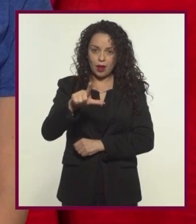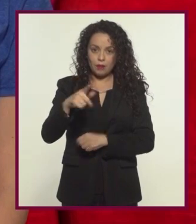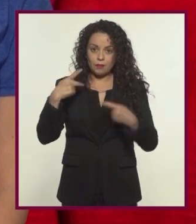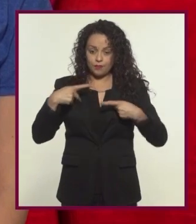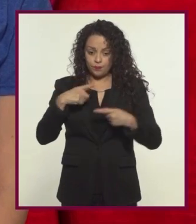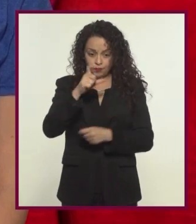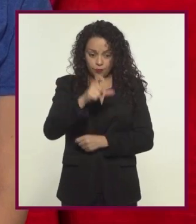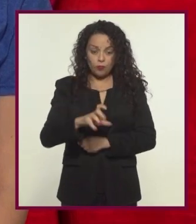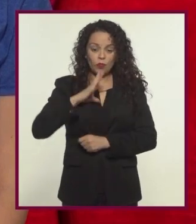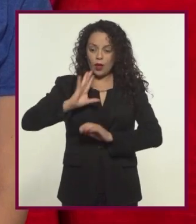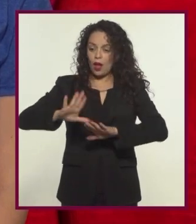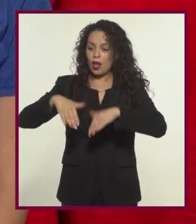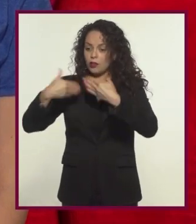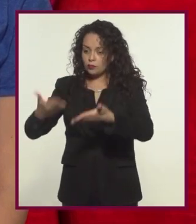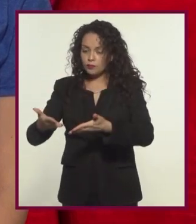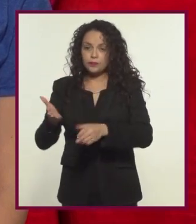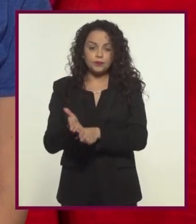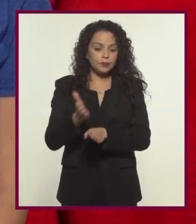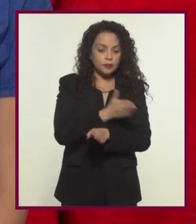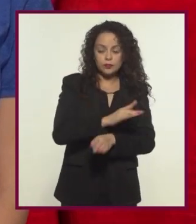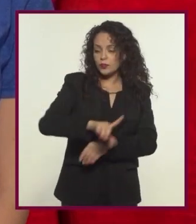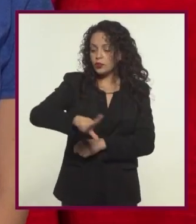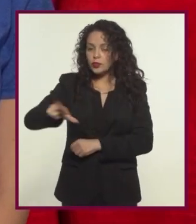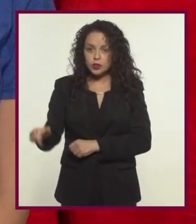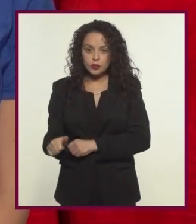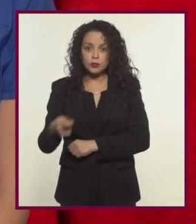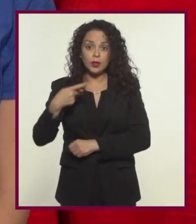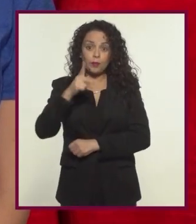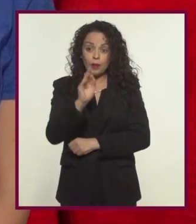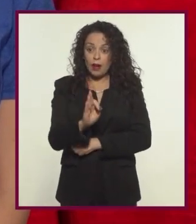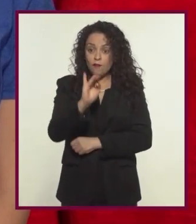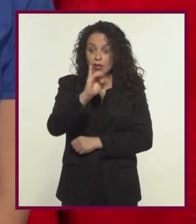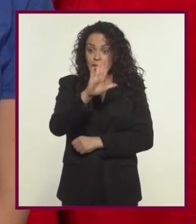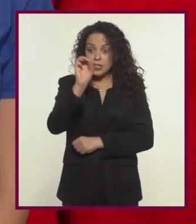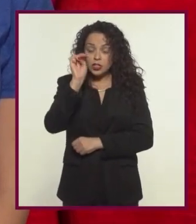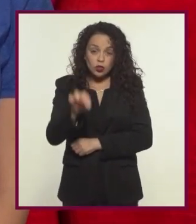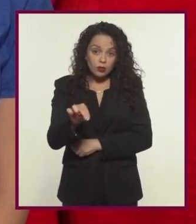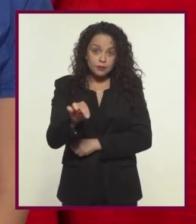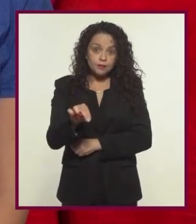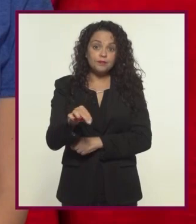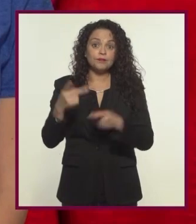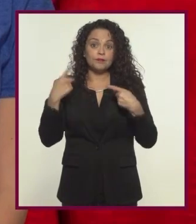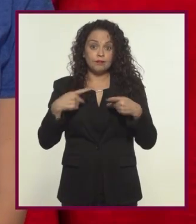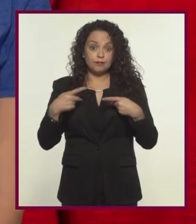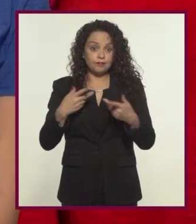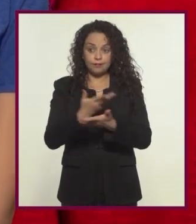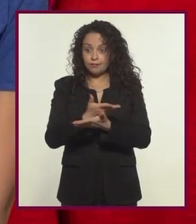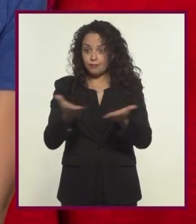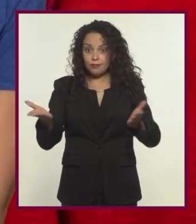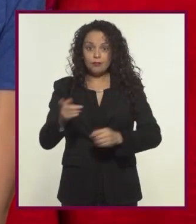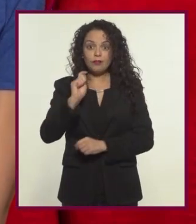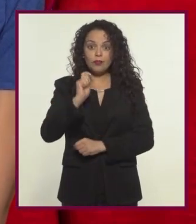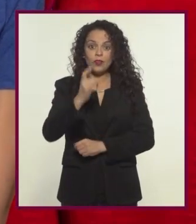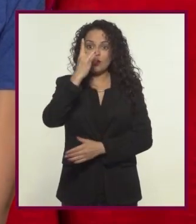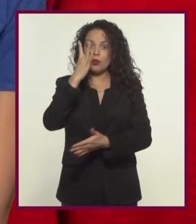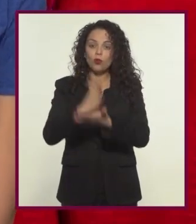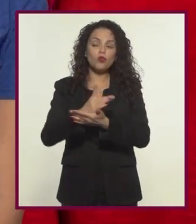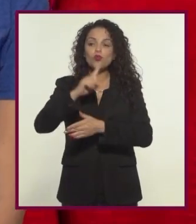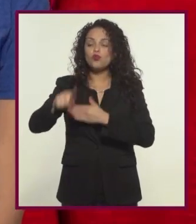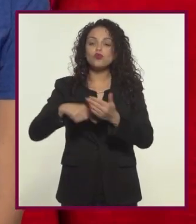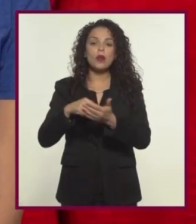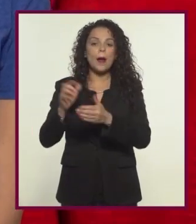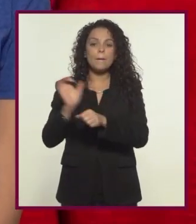personajes existen fuera de la película, antes y después de ella. Y en cambio, en la ficción, los personajes y las situaciones